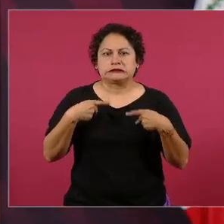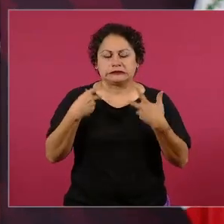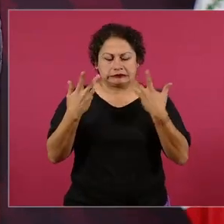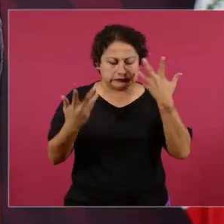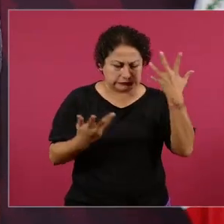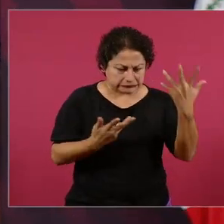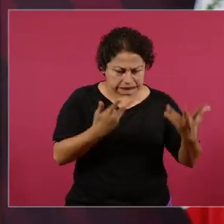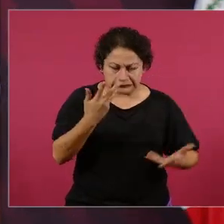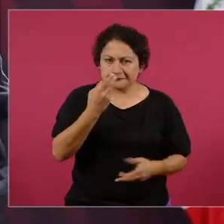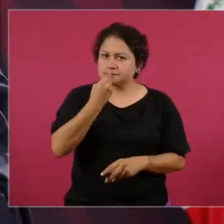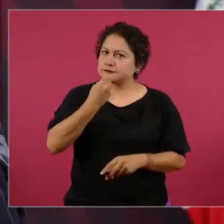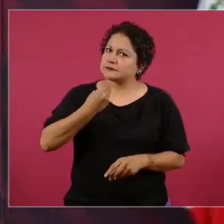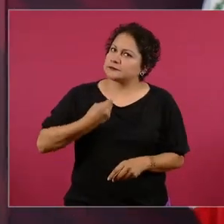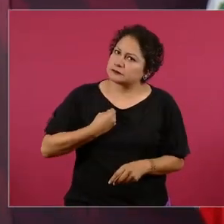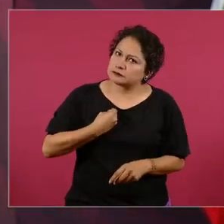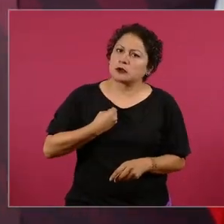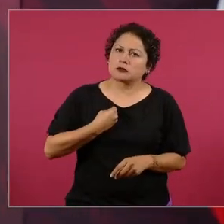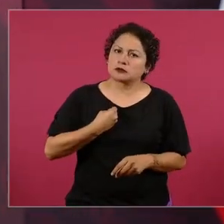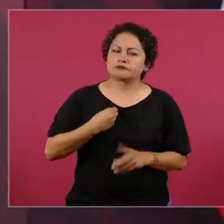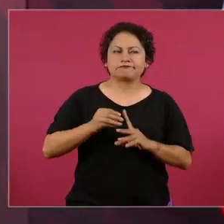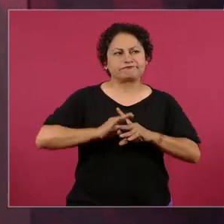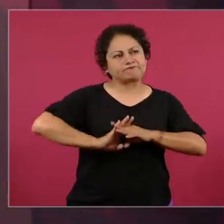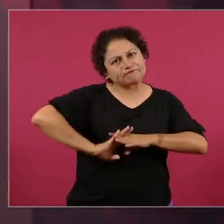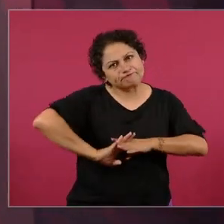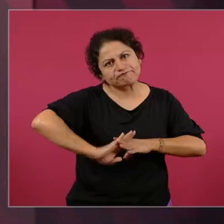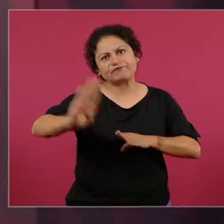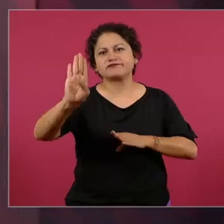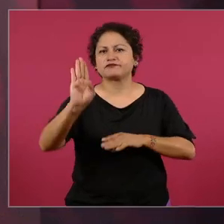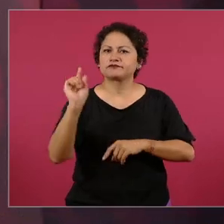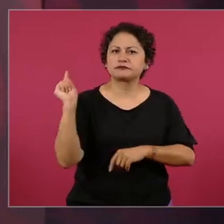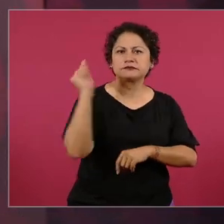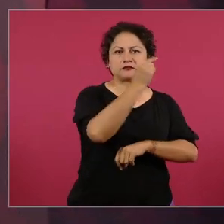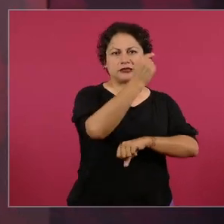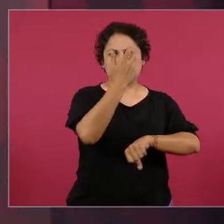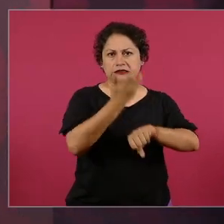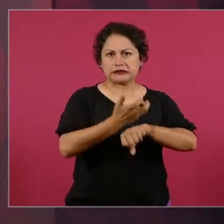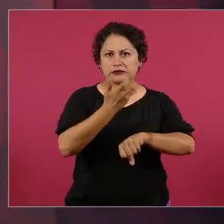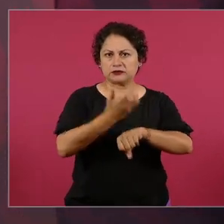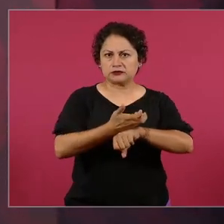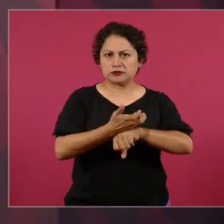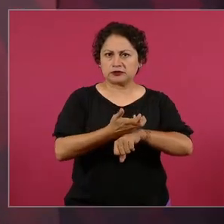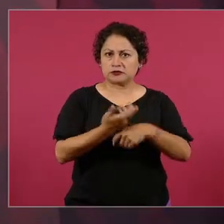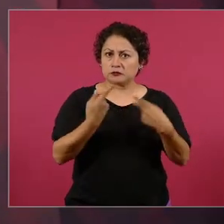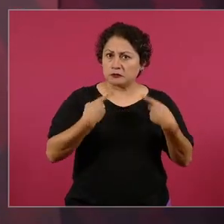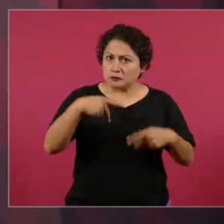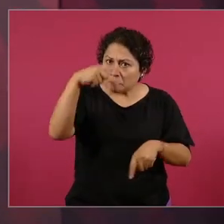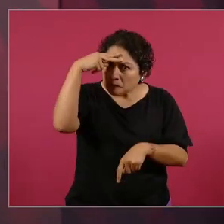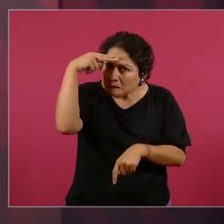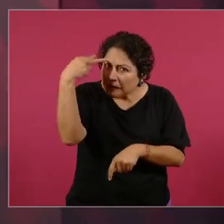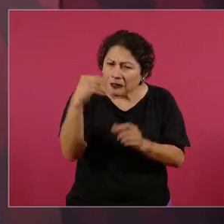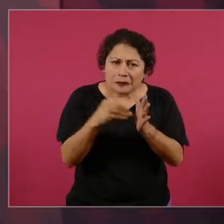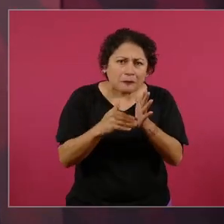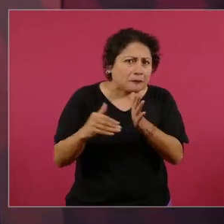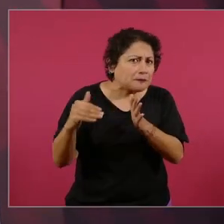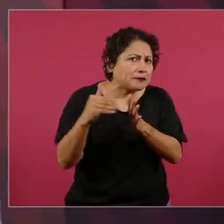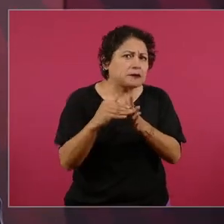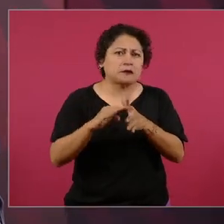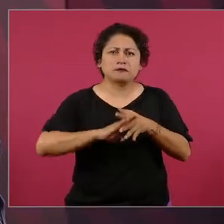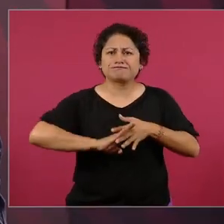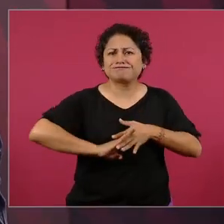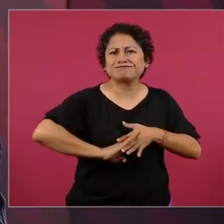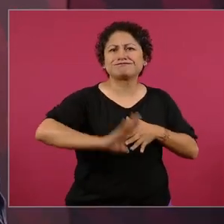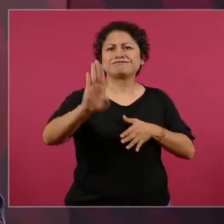tuvieron que irse a buscar la vida a Estados Unidos millones de mexicanos, creció la